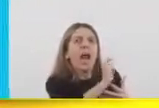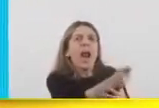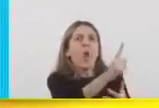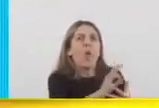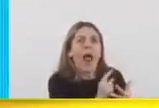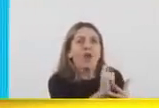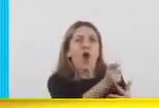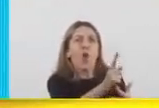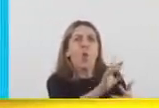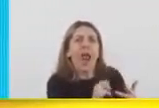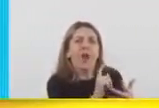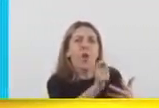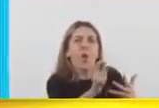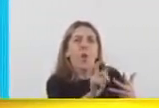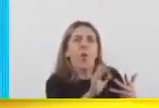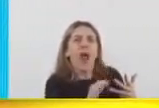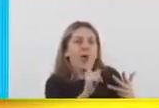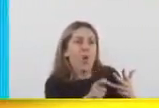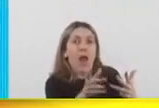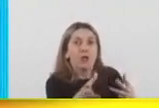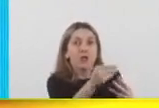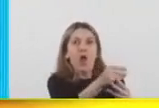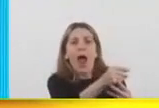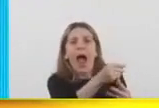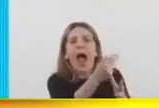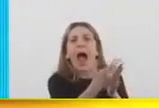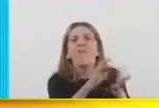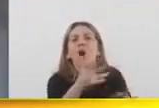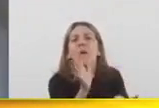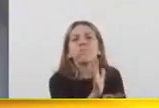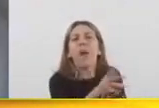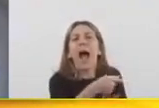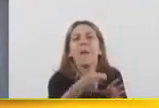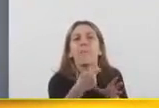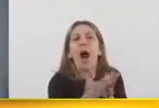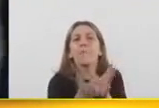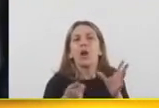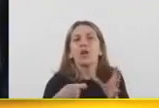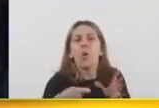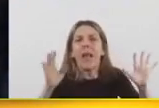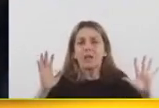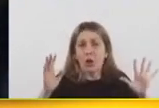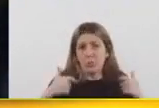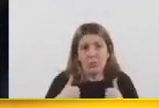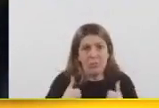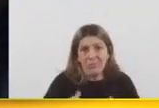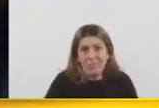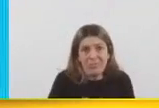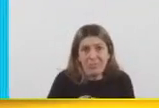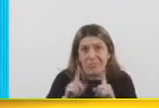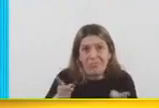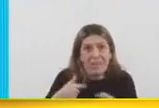jubilación que merecían. Porque yo siempre voy a estar agradecido a mi mamá el trabajo que se tomó